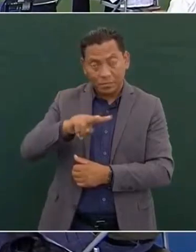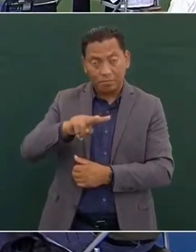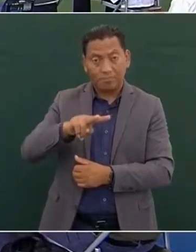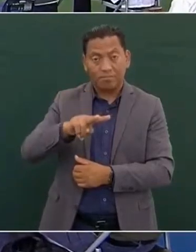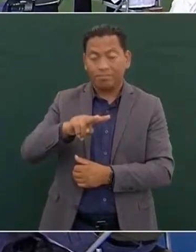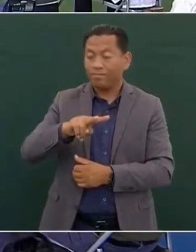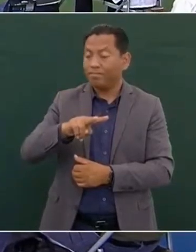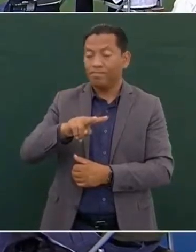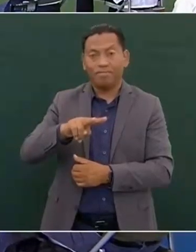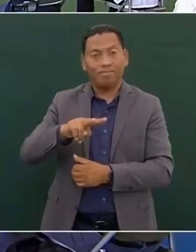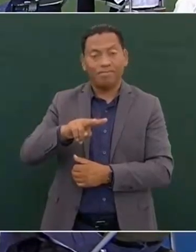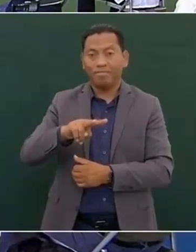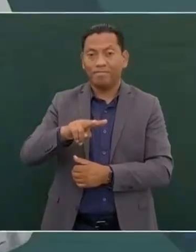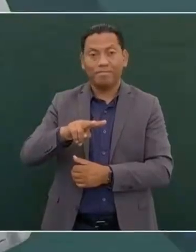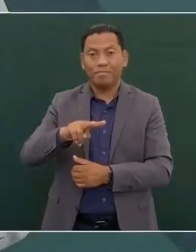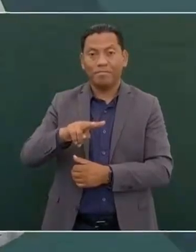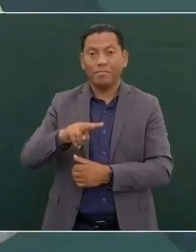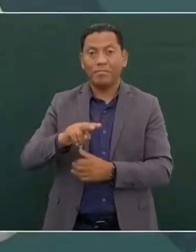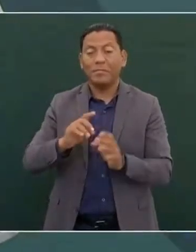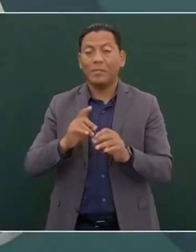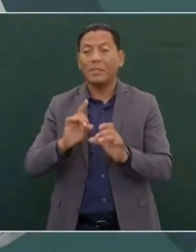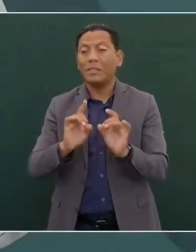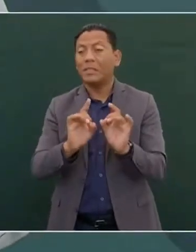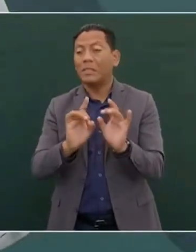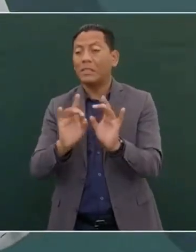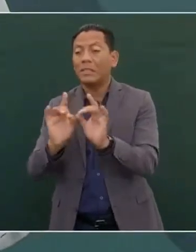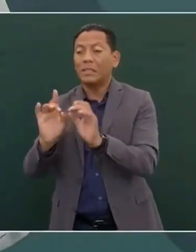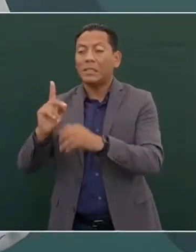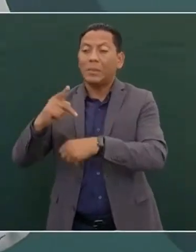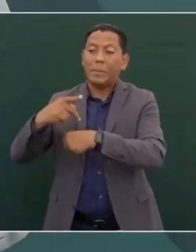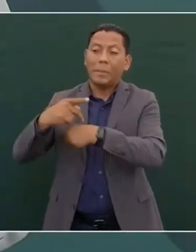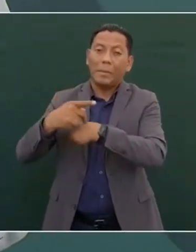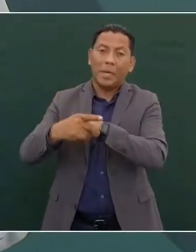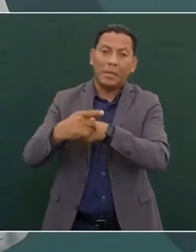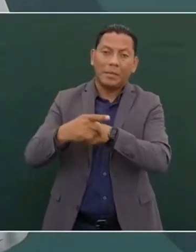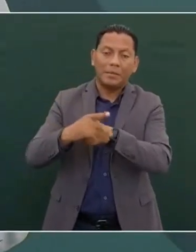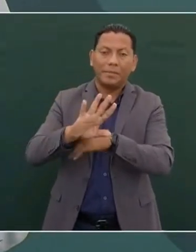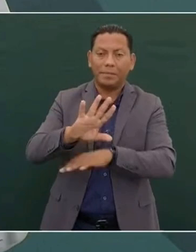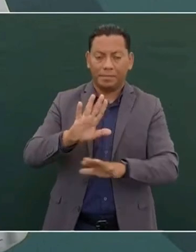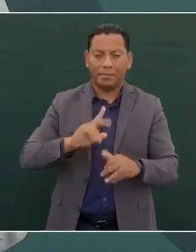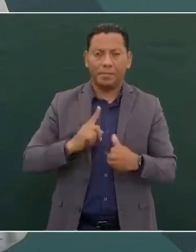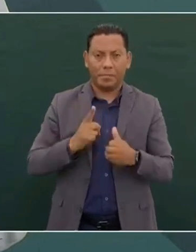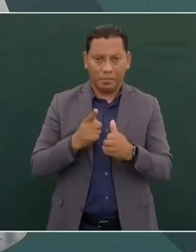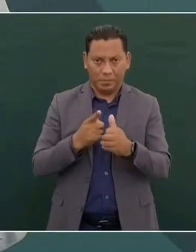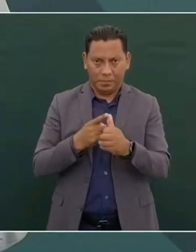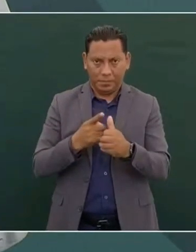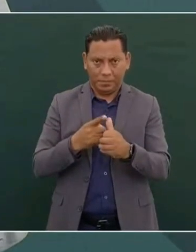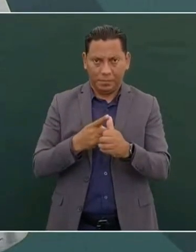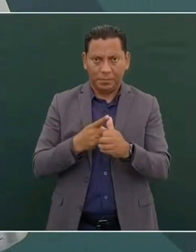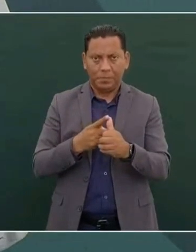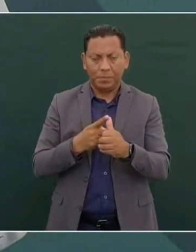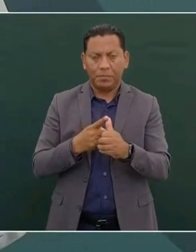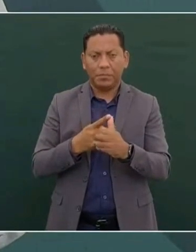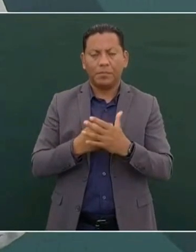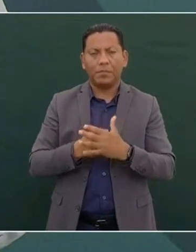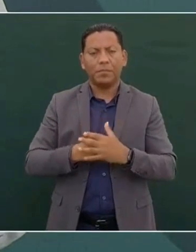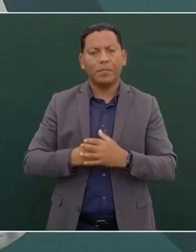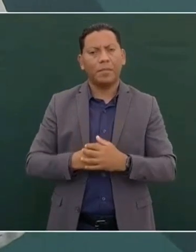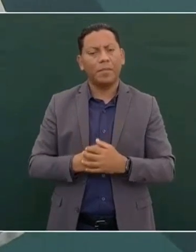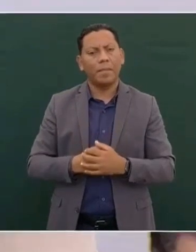que no corran los riesgos. Primero, lo que tiene que ver